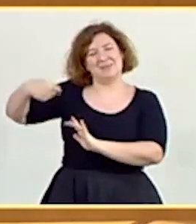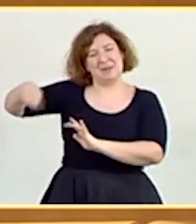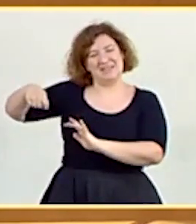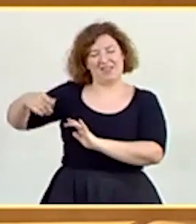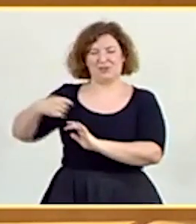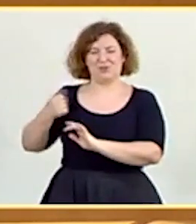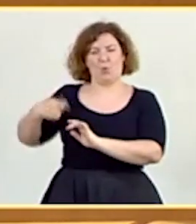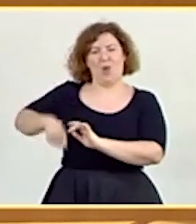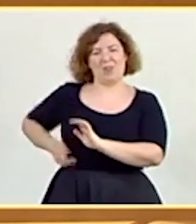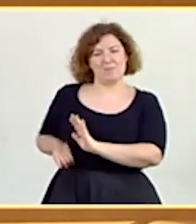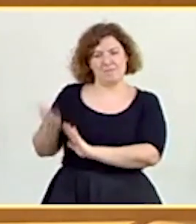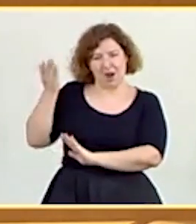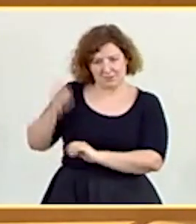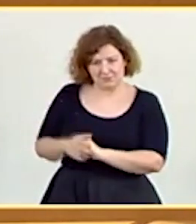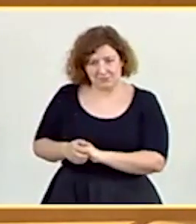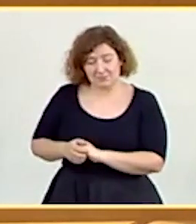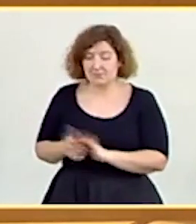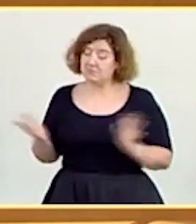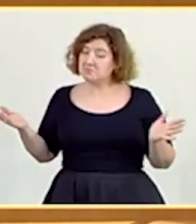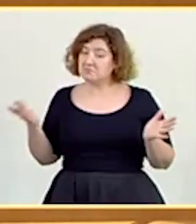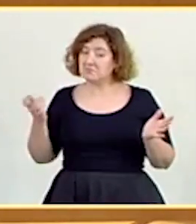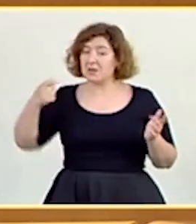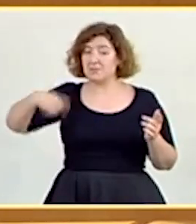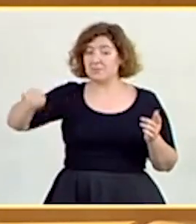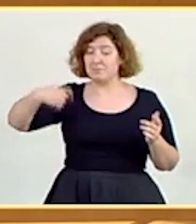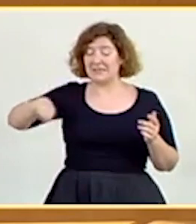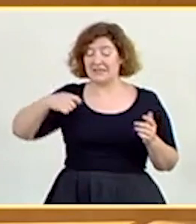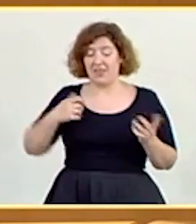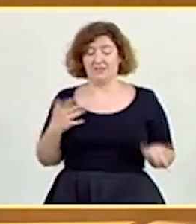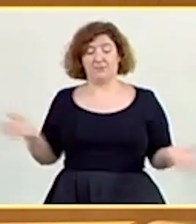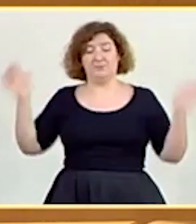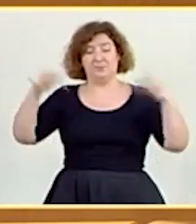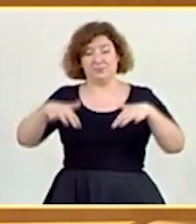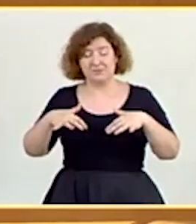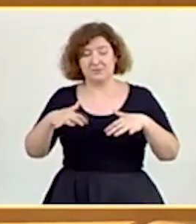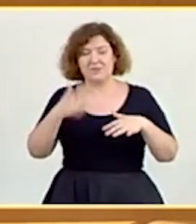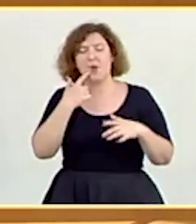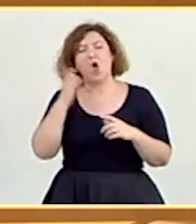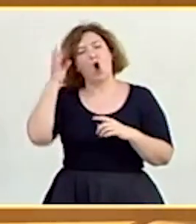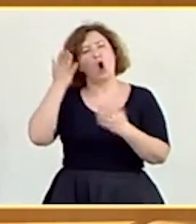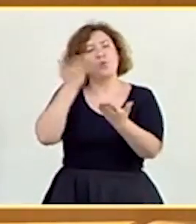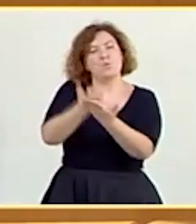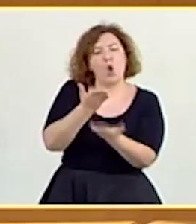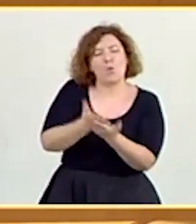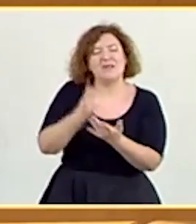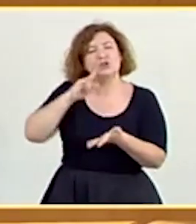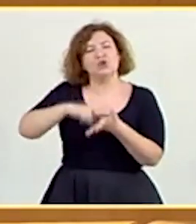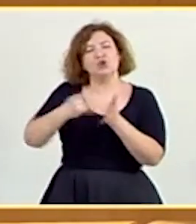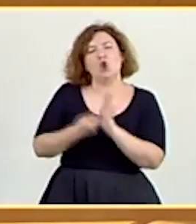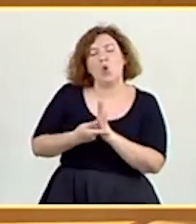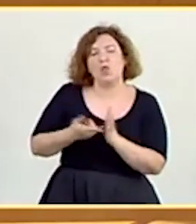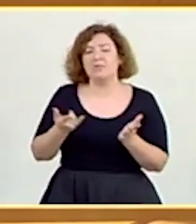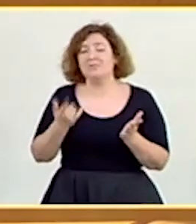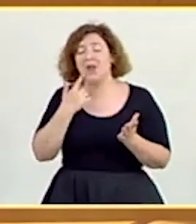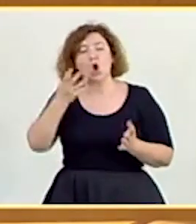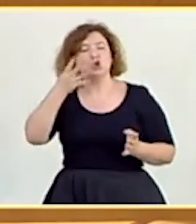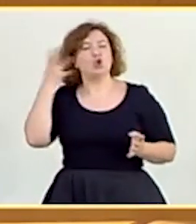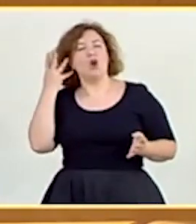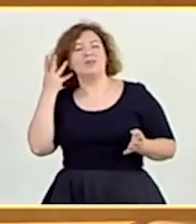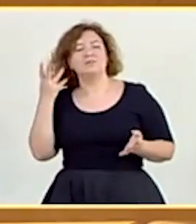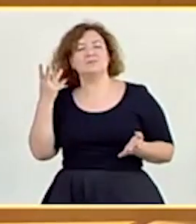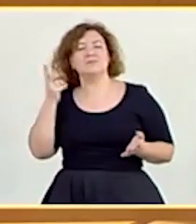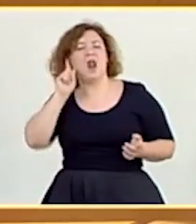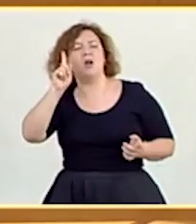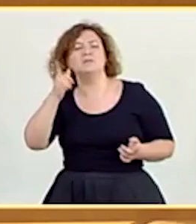Es una excepción porque cuando los presidentes autonómicos se reúnen con el gobierno para presentarles sus propuestas y sus soluciones, el señor Torra se presenta allí